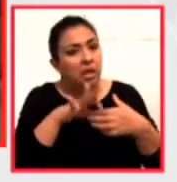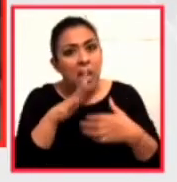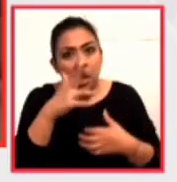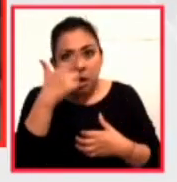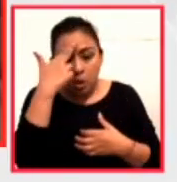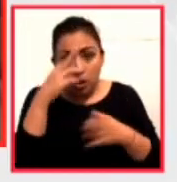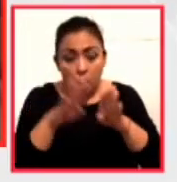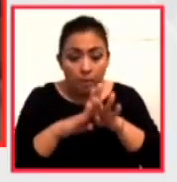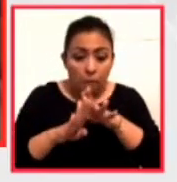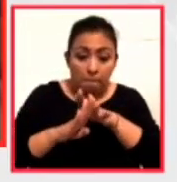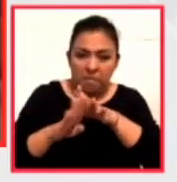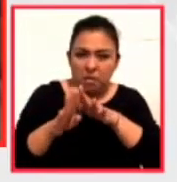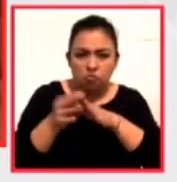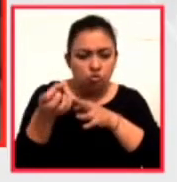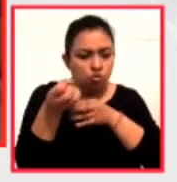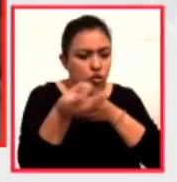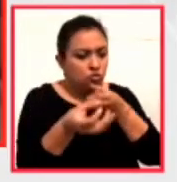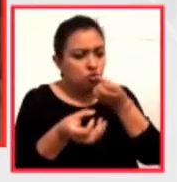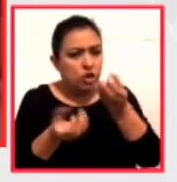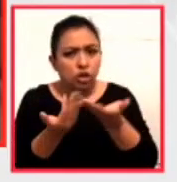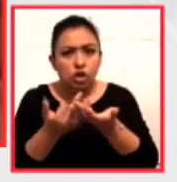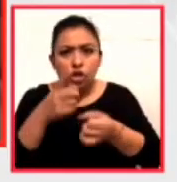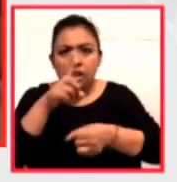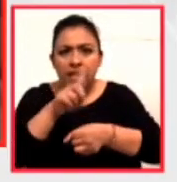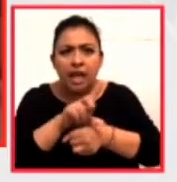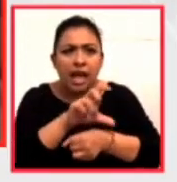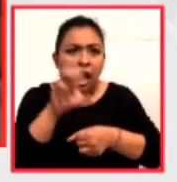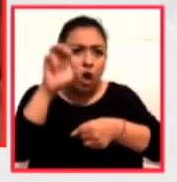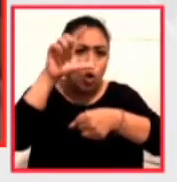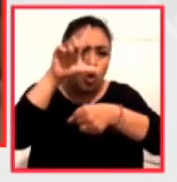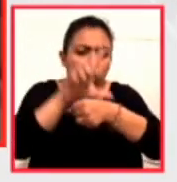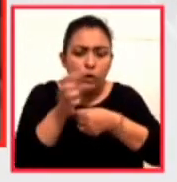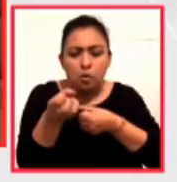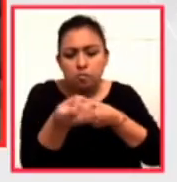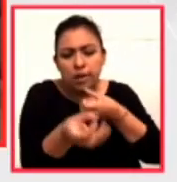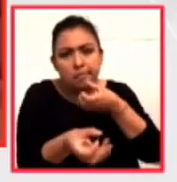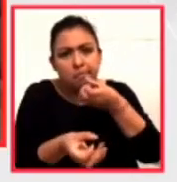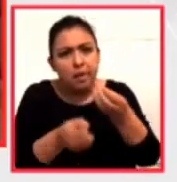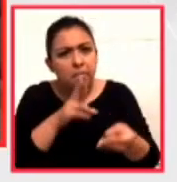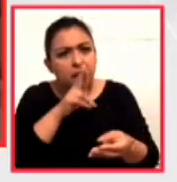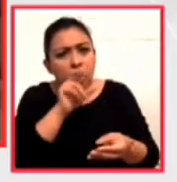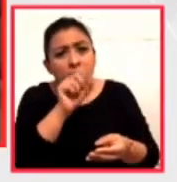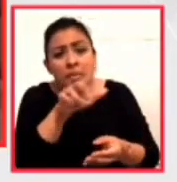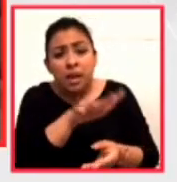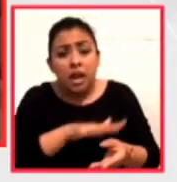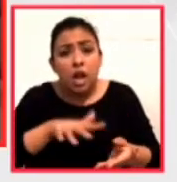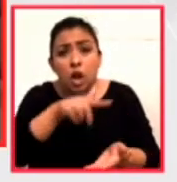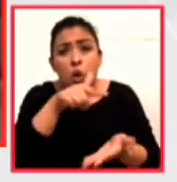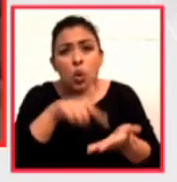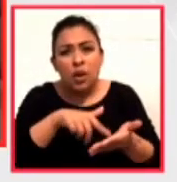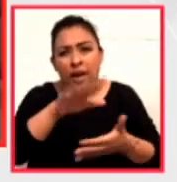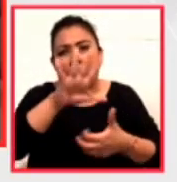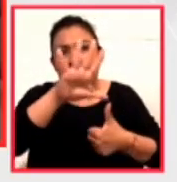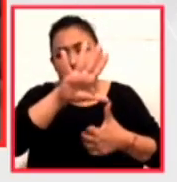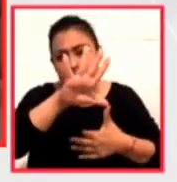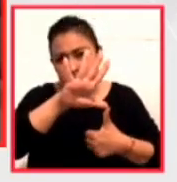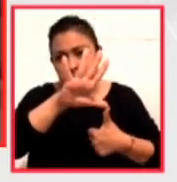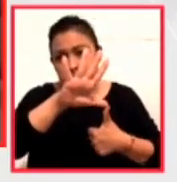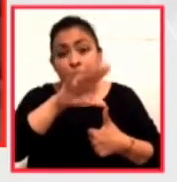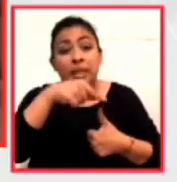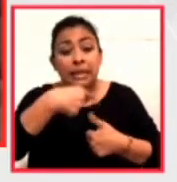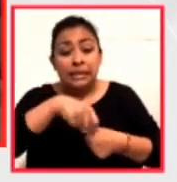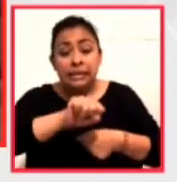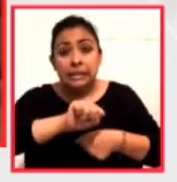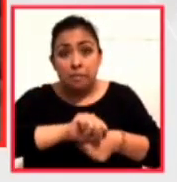migración enriquece a las sociedades, enriquece a la cultura y enriquece a la región norteamericana a la que pertenecemos. Bueno, esta semana